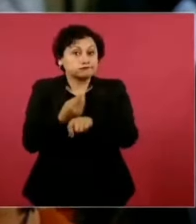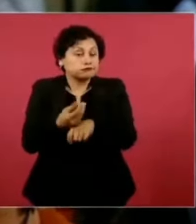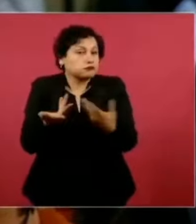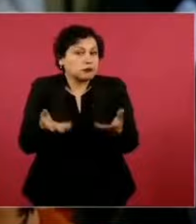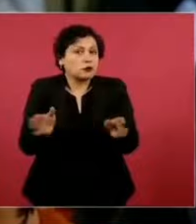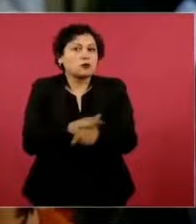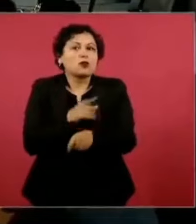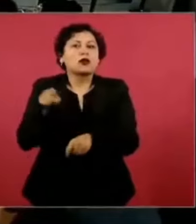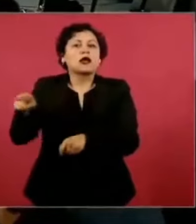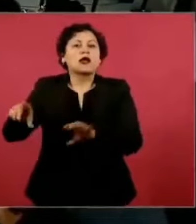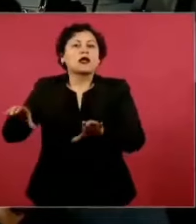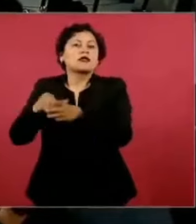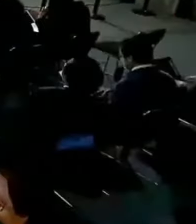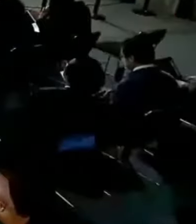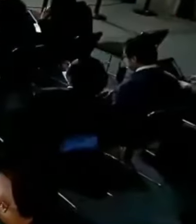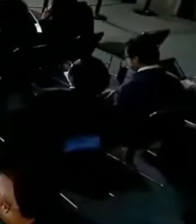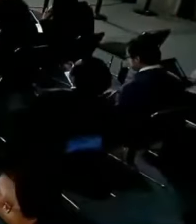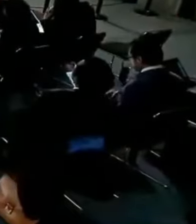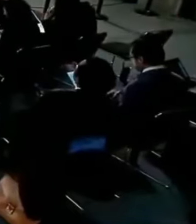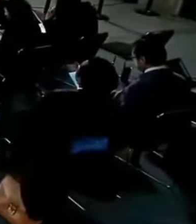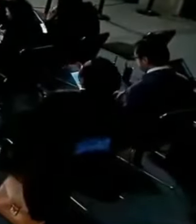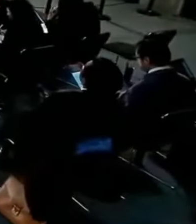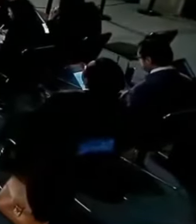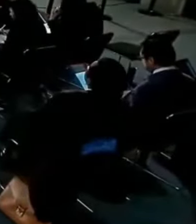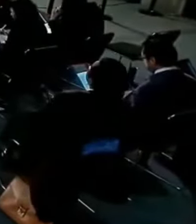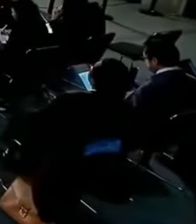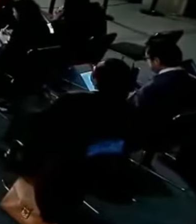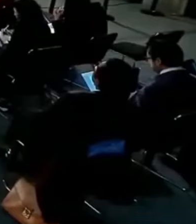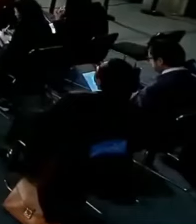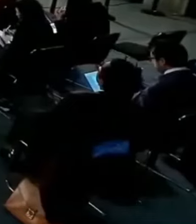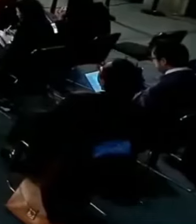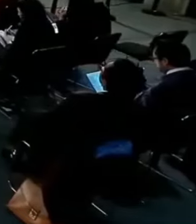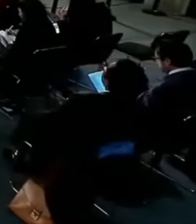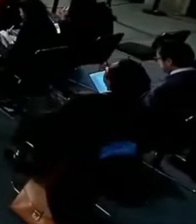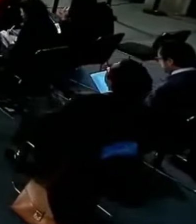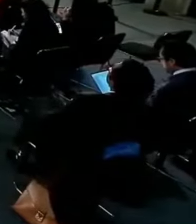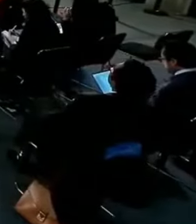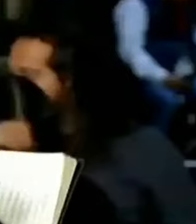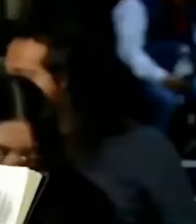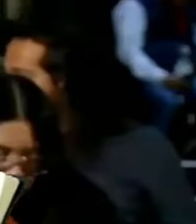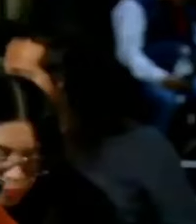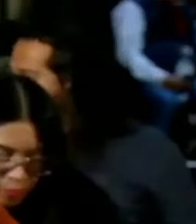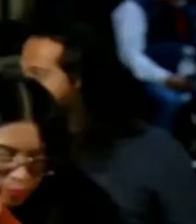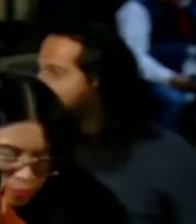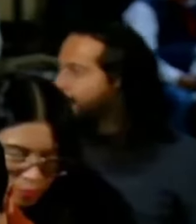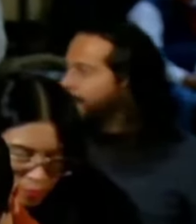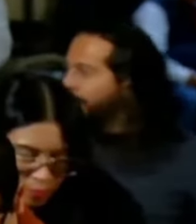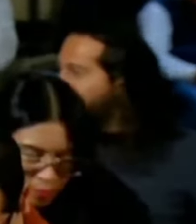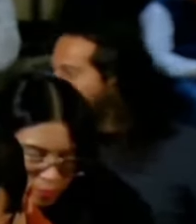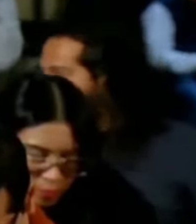de una cuenta se acabaría el 70% de los problemas de fake news en las redes sociales.